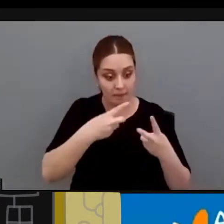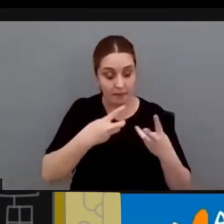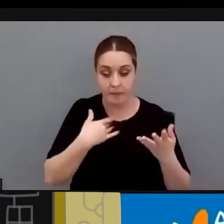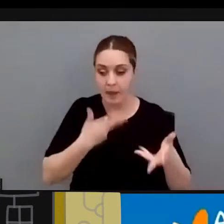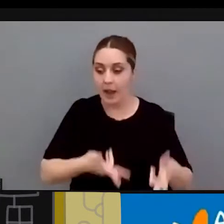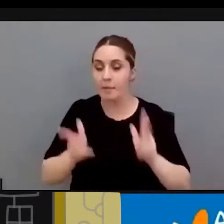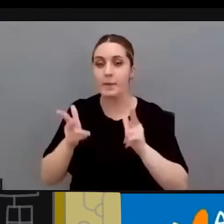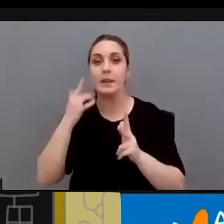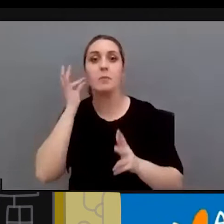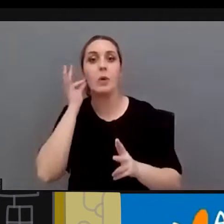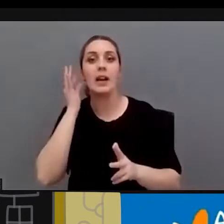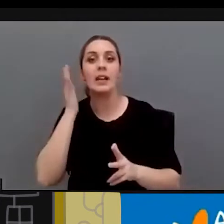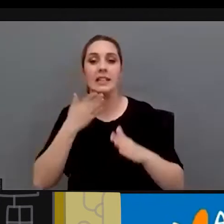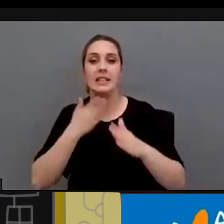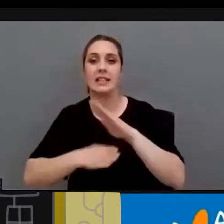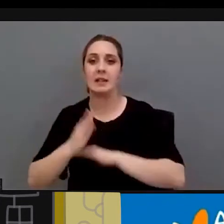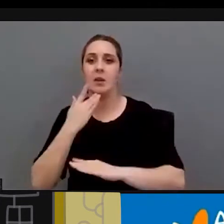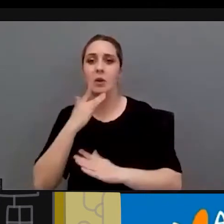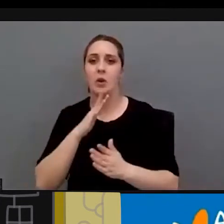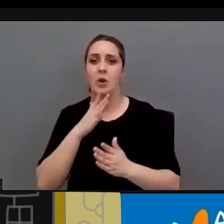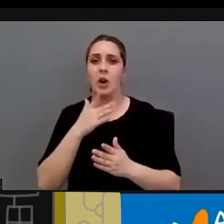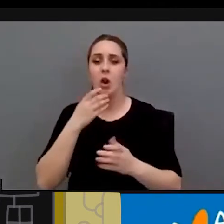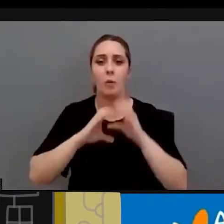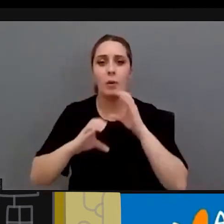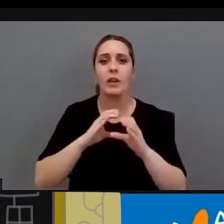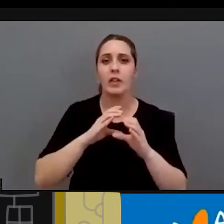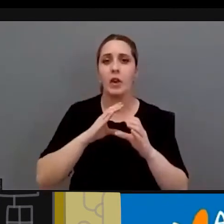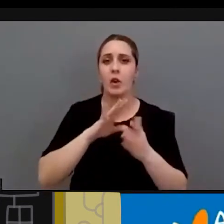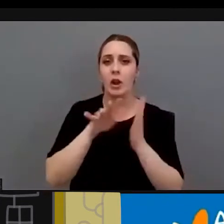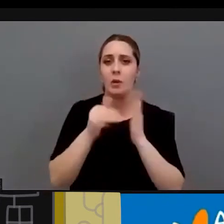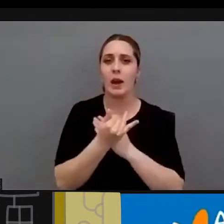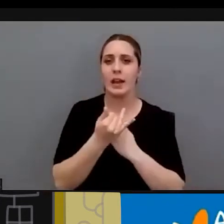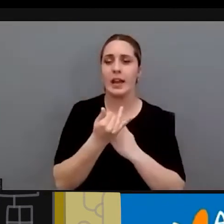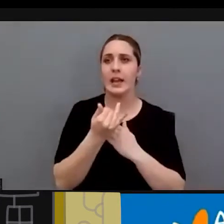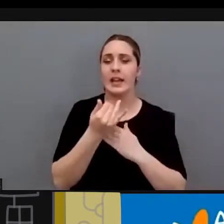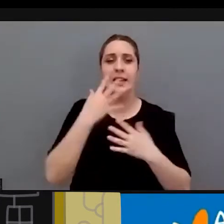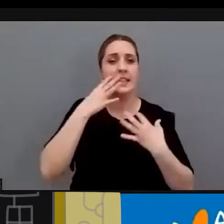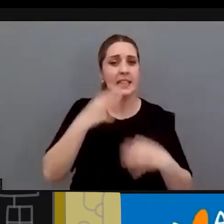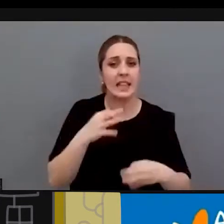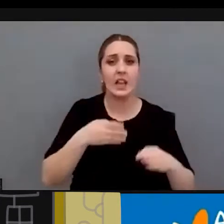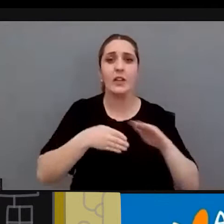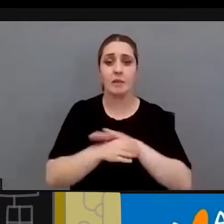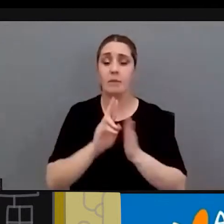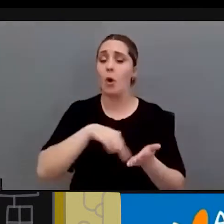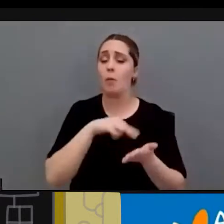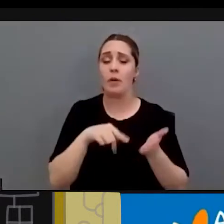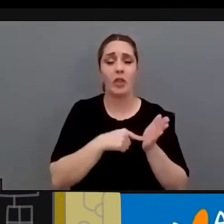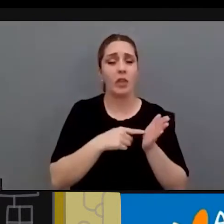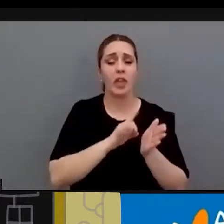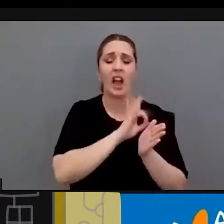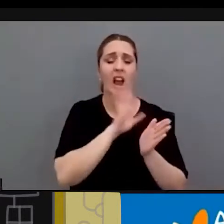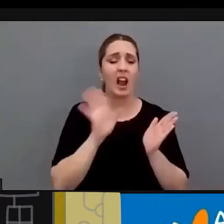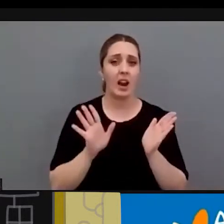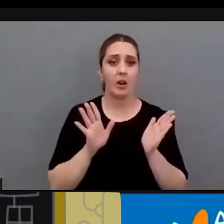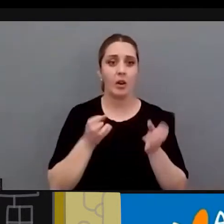por ejemplo, una comunicación con un lenguaje sencillo o accesible, como marca clarísimamente la convención. Hay sentencias que la